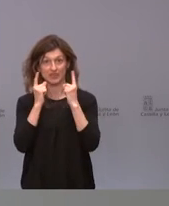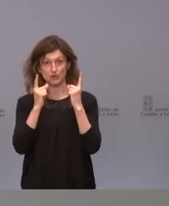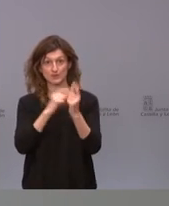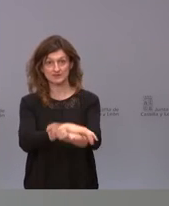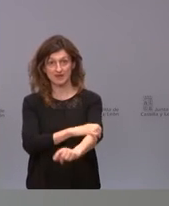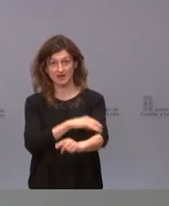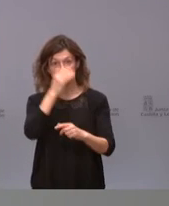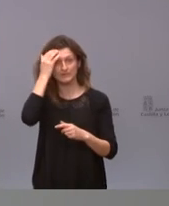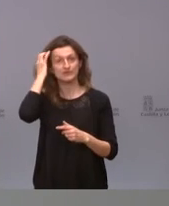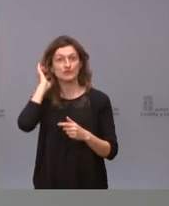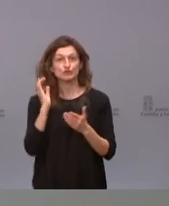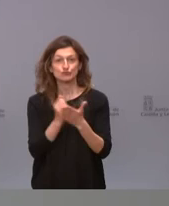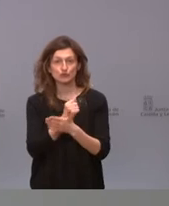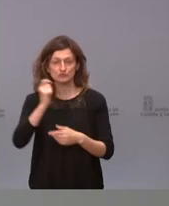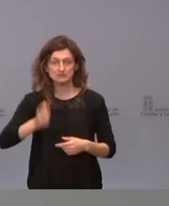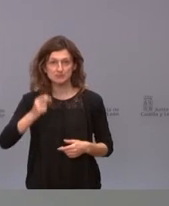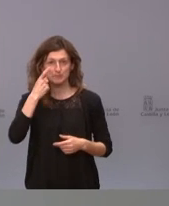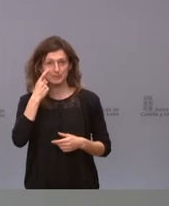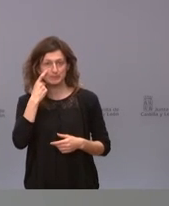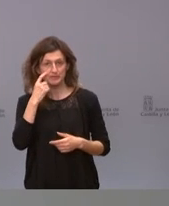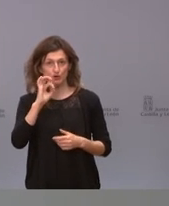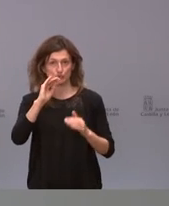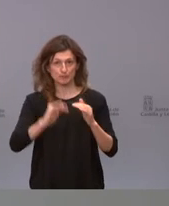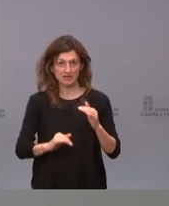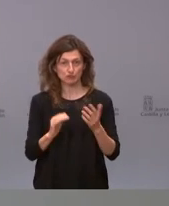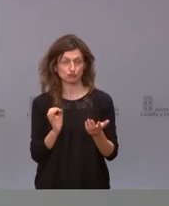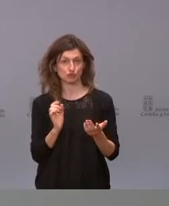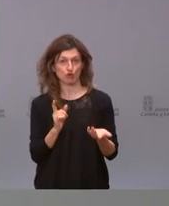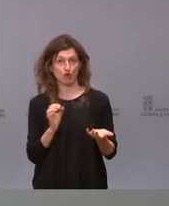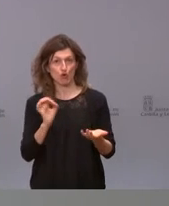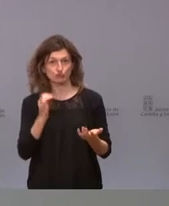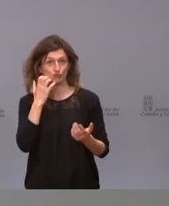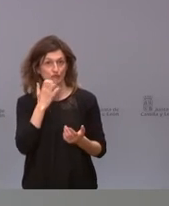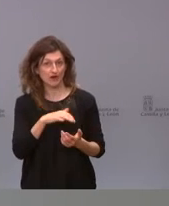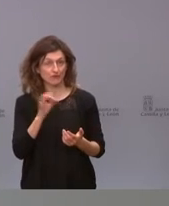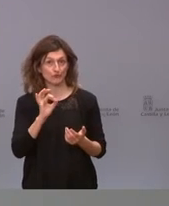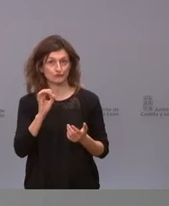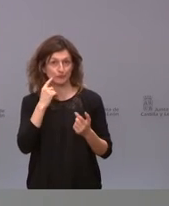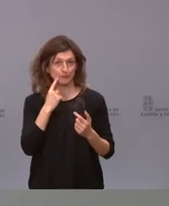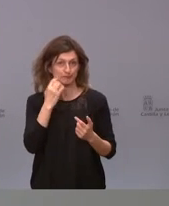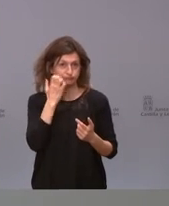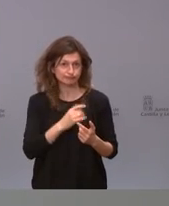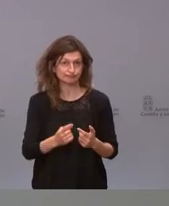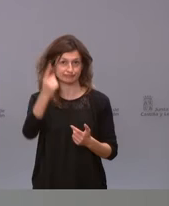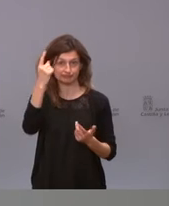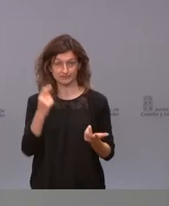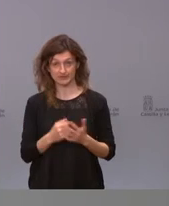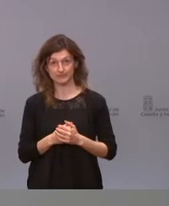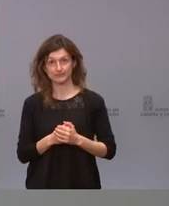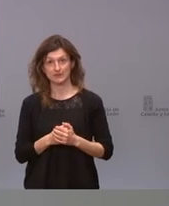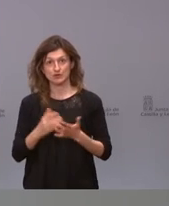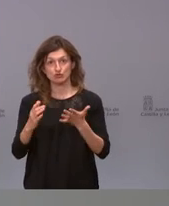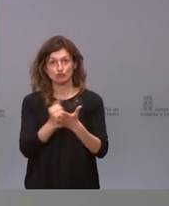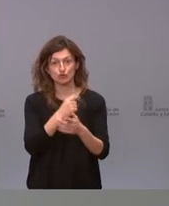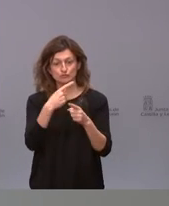de que hay efectos que son muy frecuentes otros que son menos frecuentes otros que son raros y otros que son muy raros y eso le sucede a